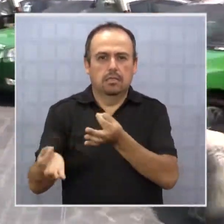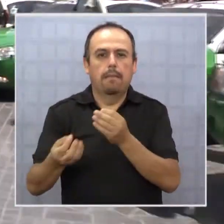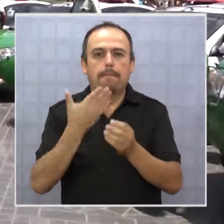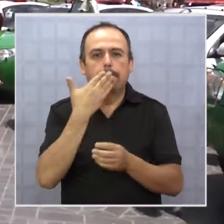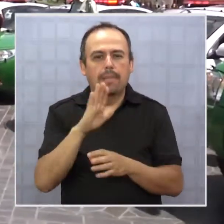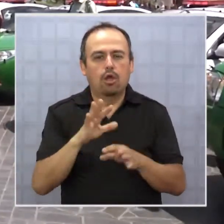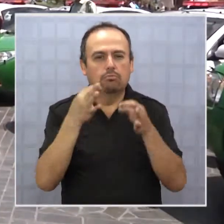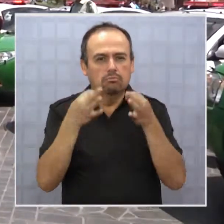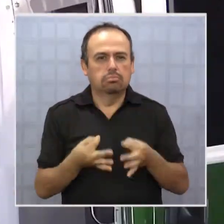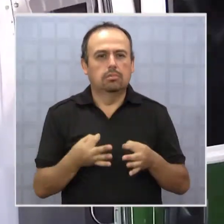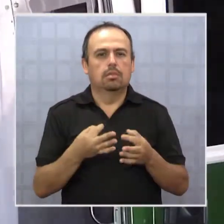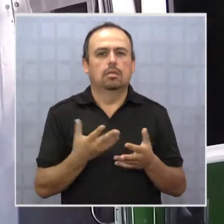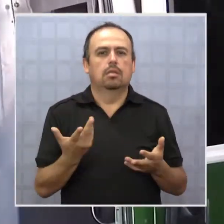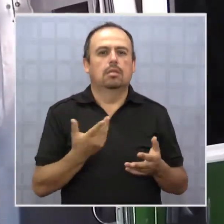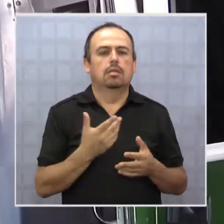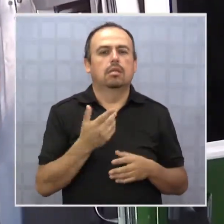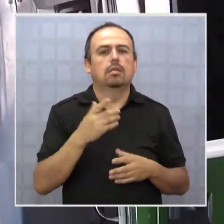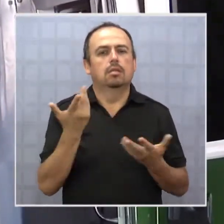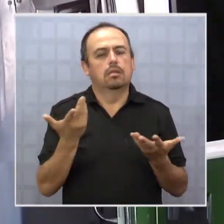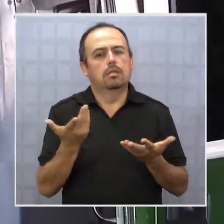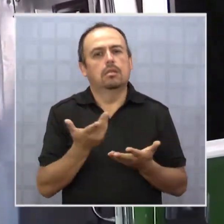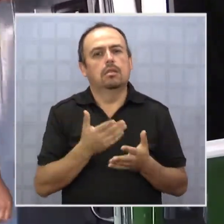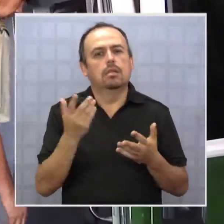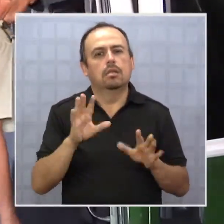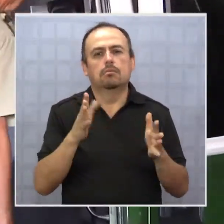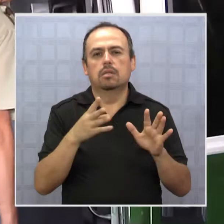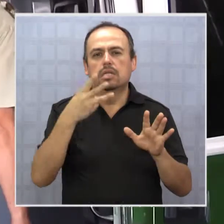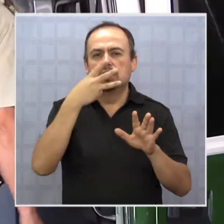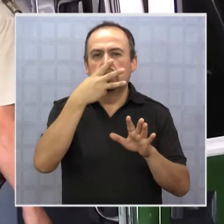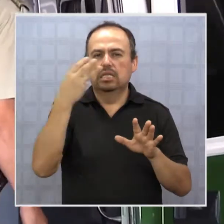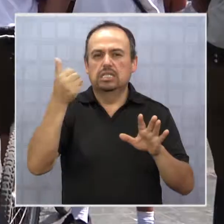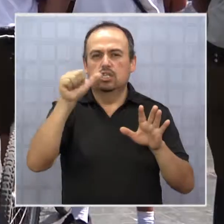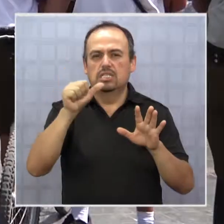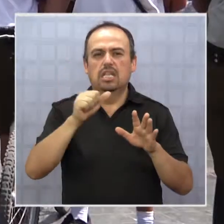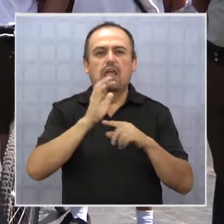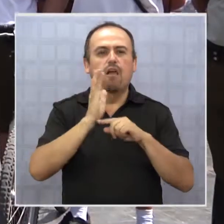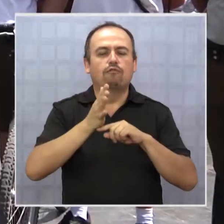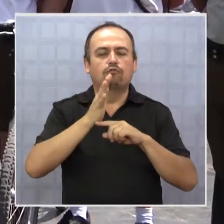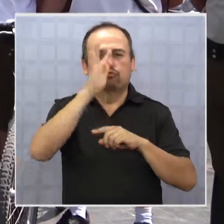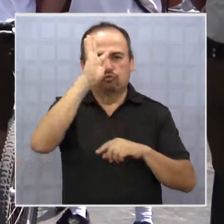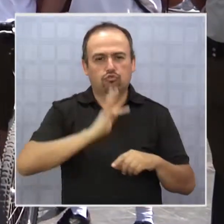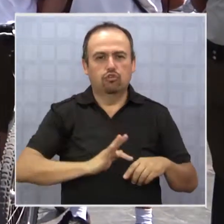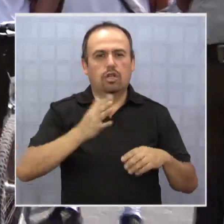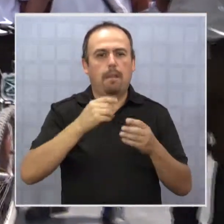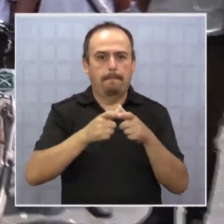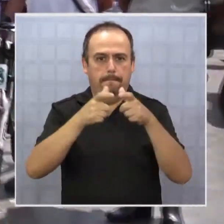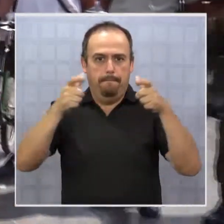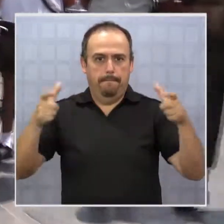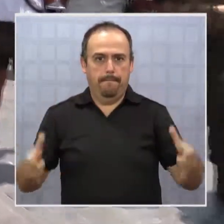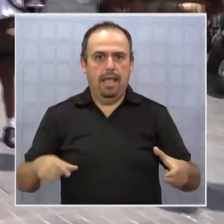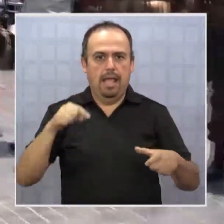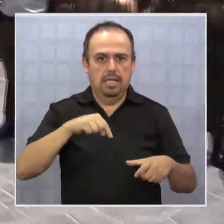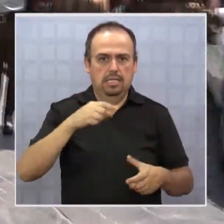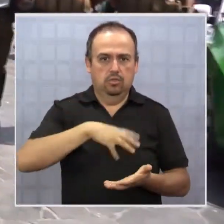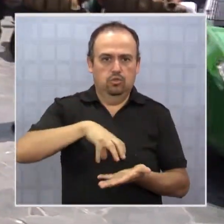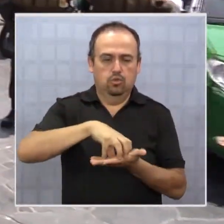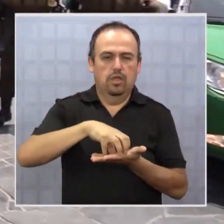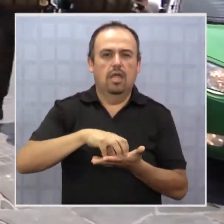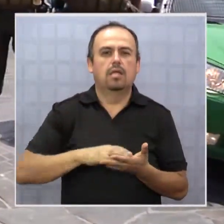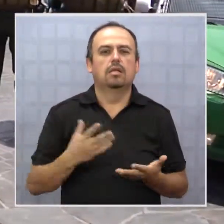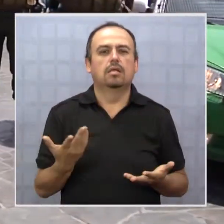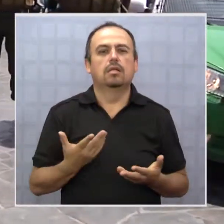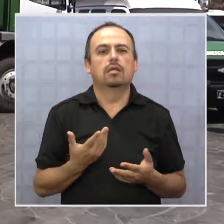más eficiente y efectivo en el dictamen. Entre 160 funcionarios se ha incrementado la dotación de carabineros en la ciudad,